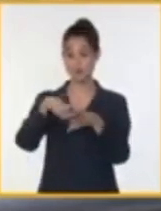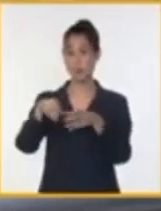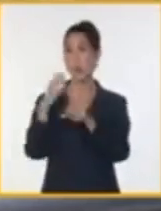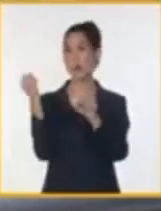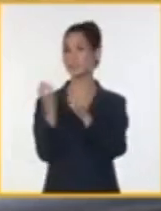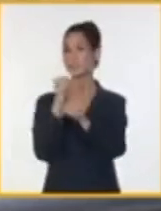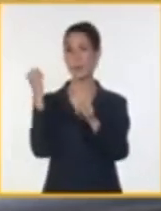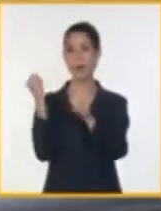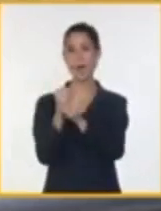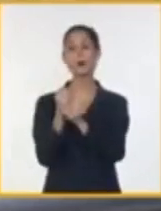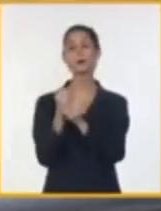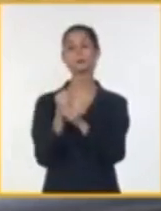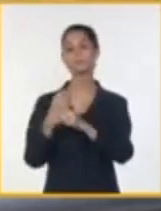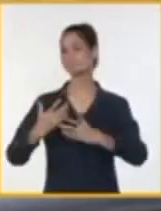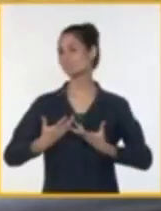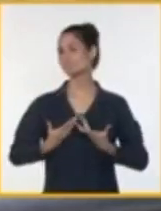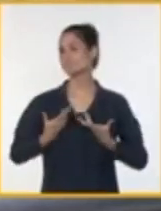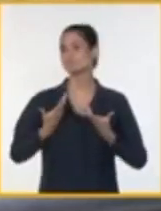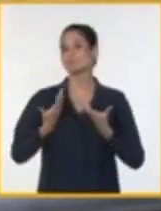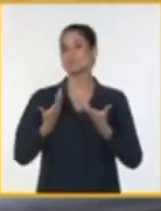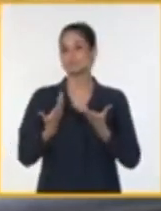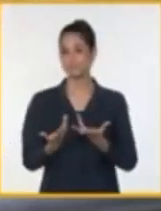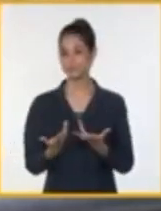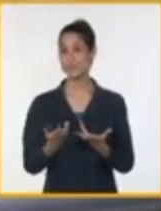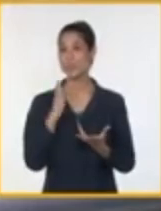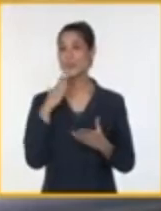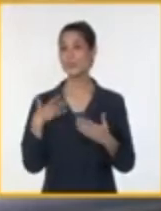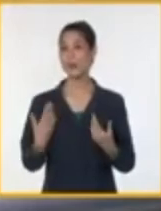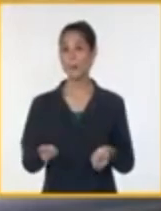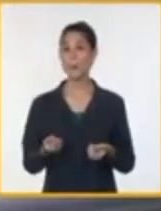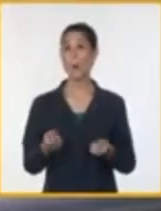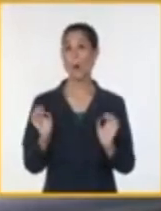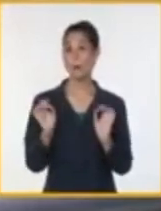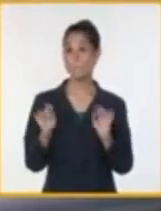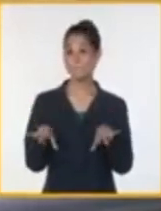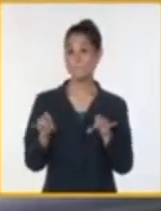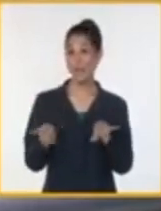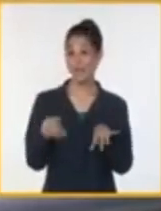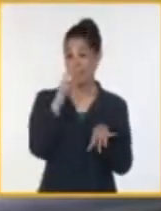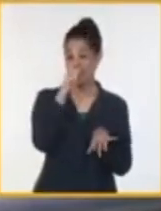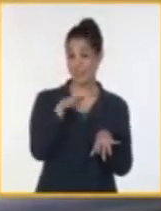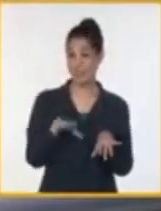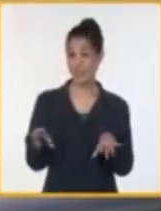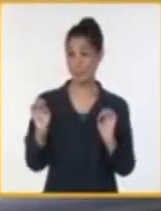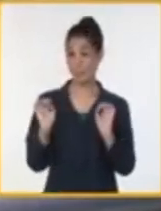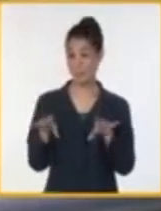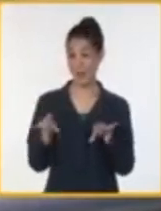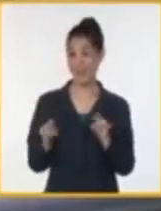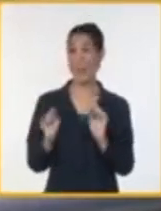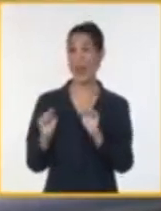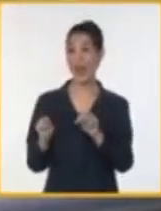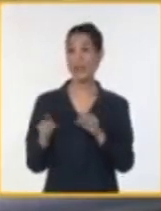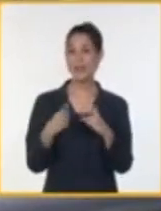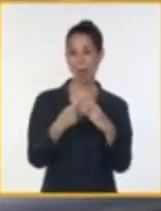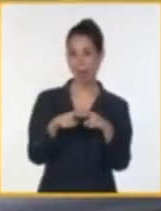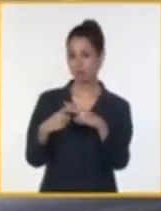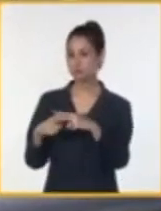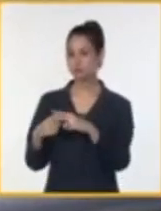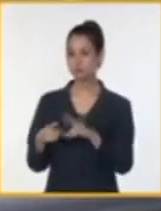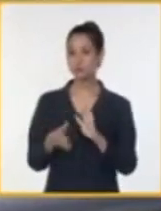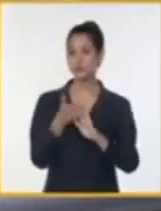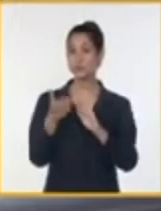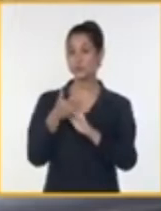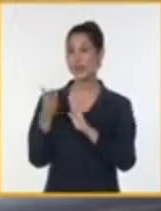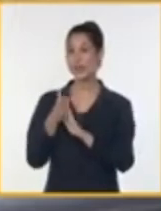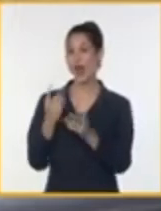transformando los parques infantiles también, para que, de conjunto con los gobiernos, para que los niños en esta etapa también puedan disfrutar